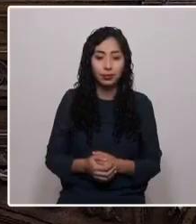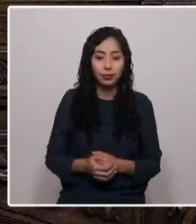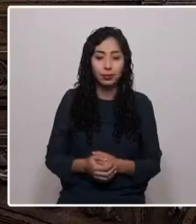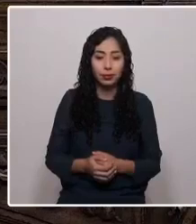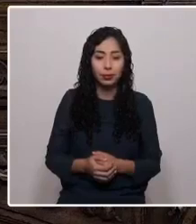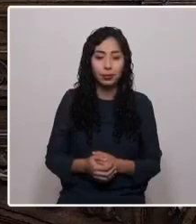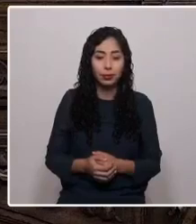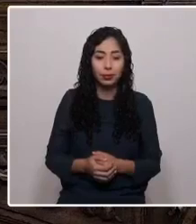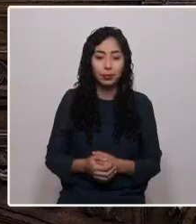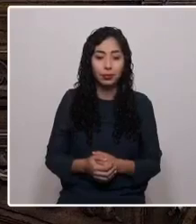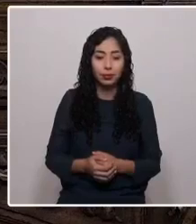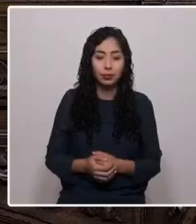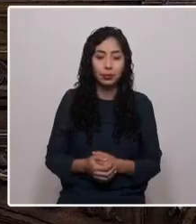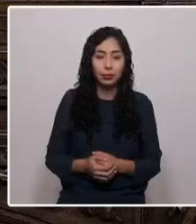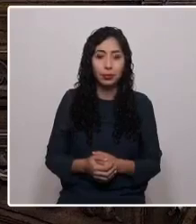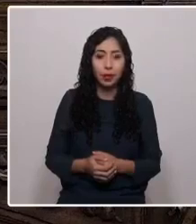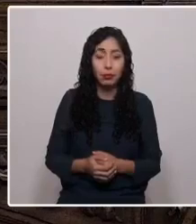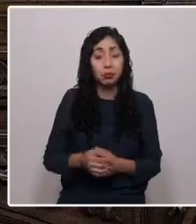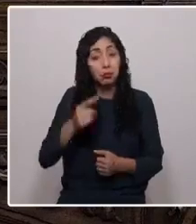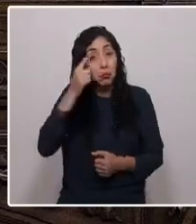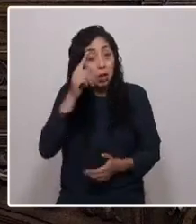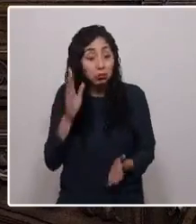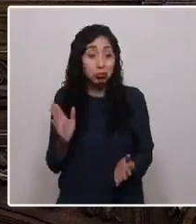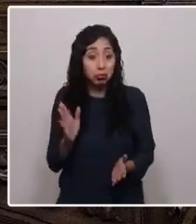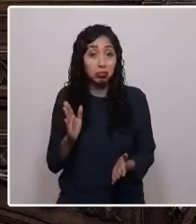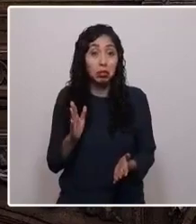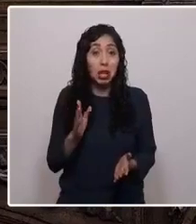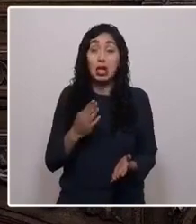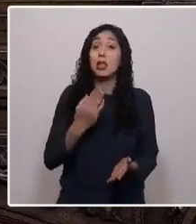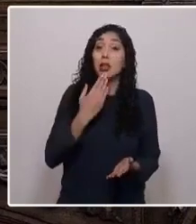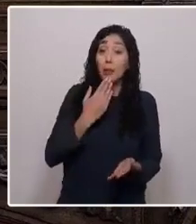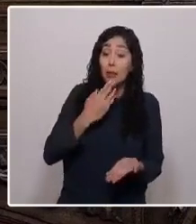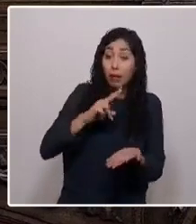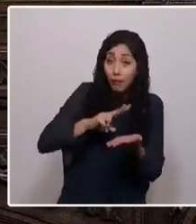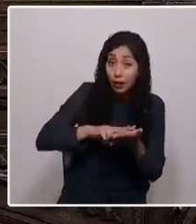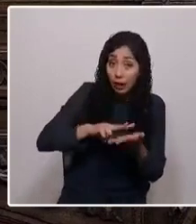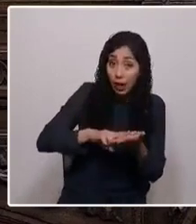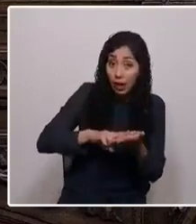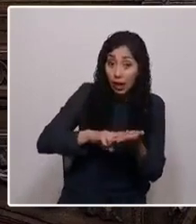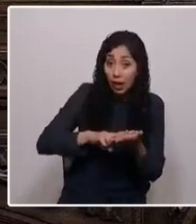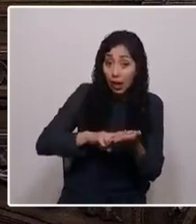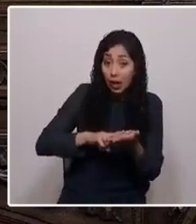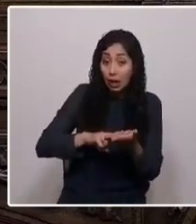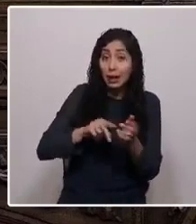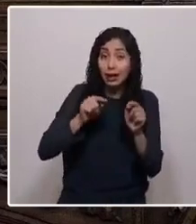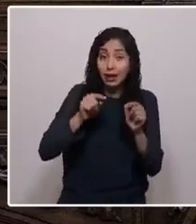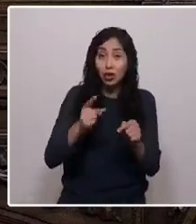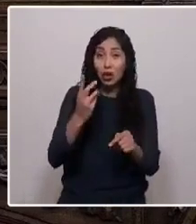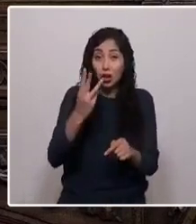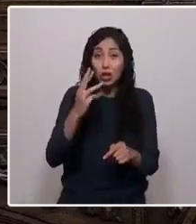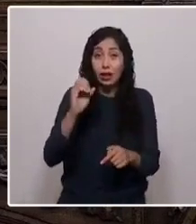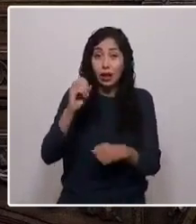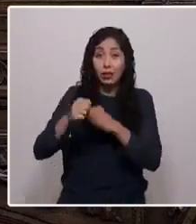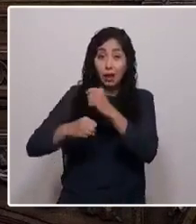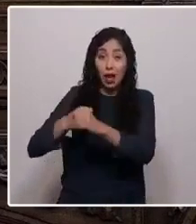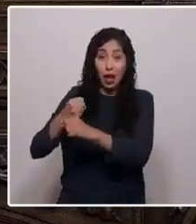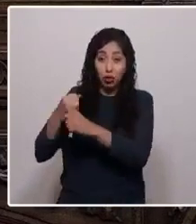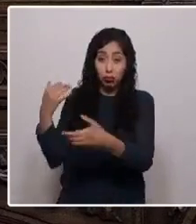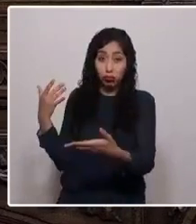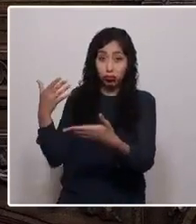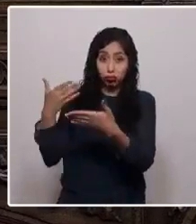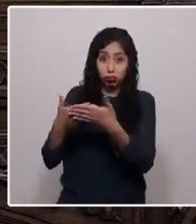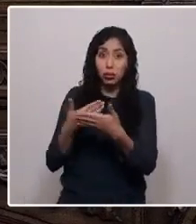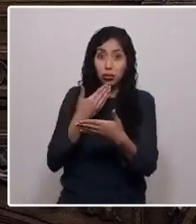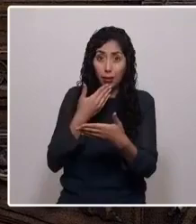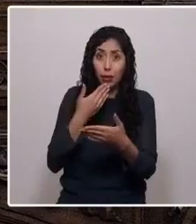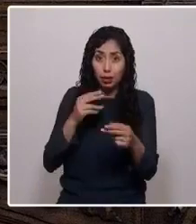Pero también es cierto, también es cierto que dentro de ese periodo de 30 años se construyó un mundo mejor.